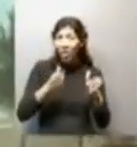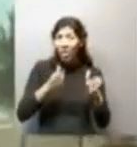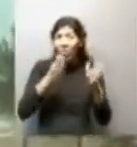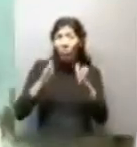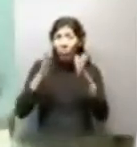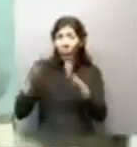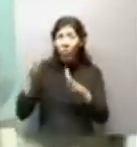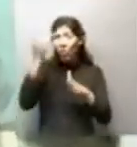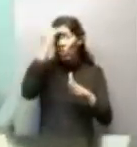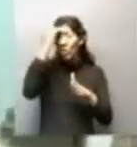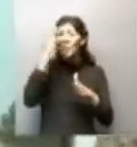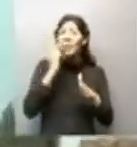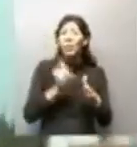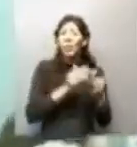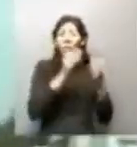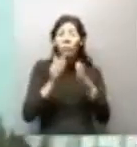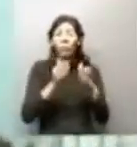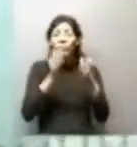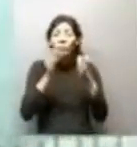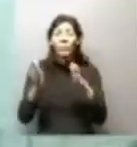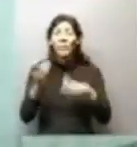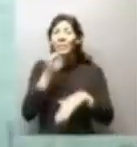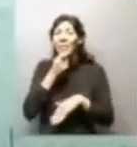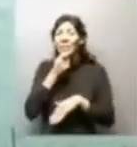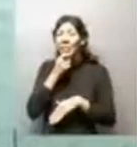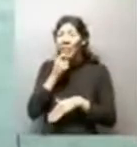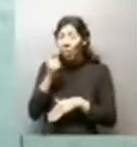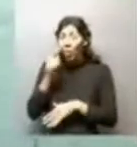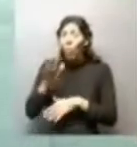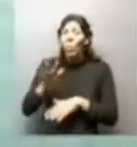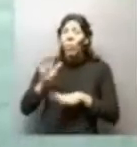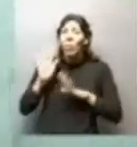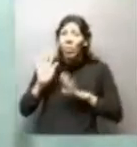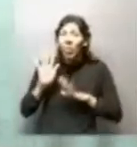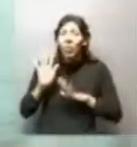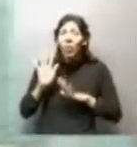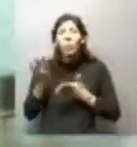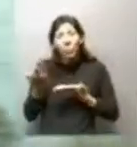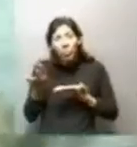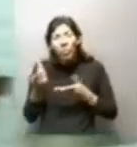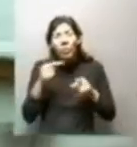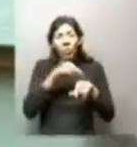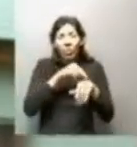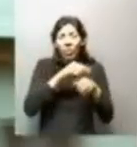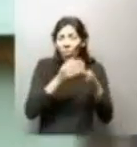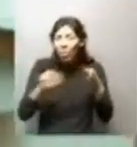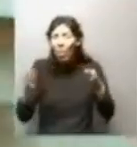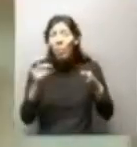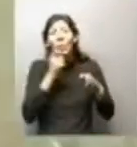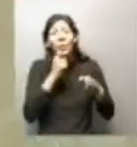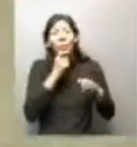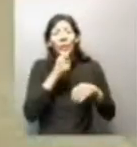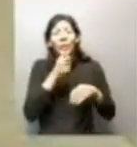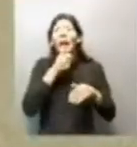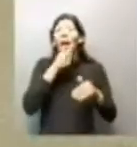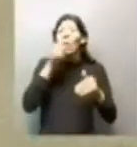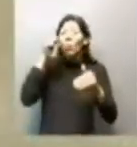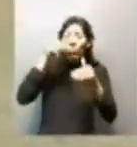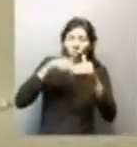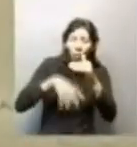capaz cada quince días, de repente. Si uno lo cuida, bueno, pero si no, si por ahí dejamos de largar un poco más de agua,